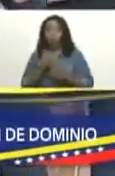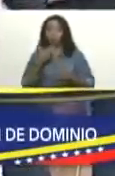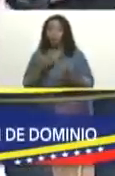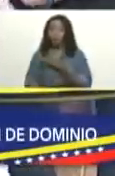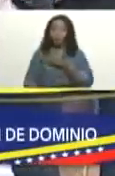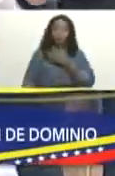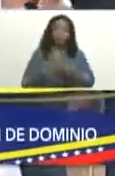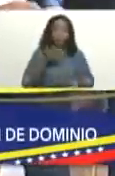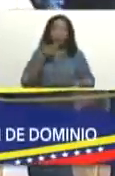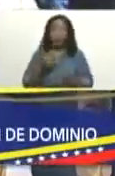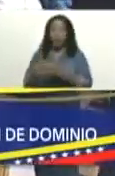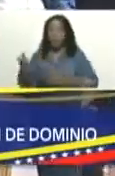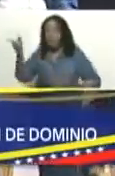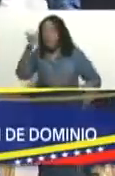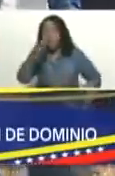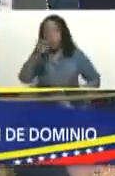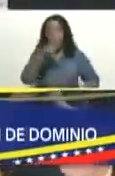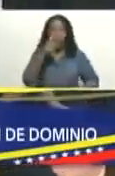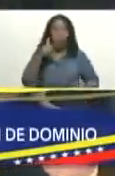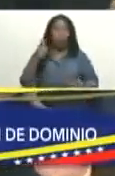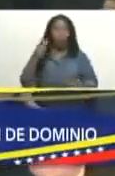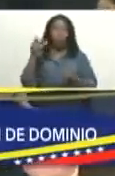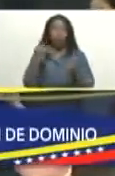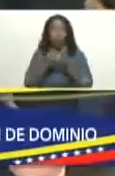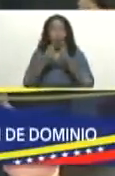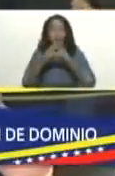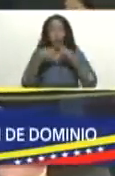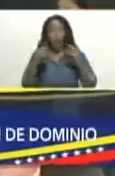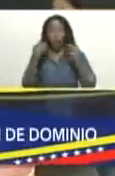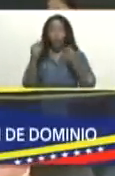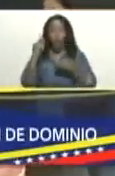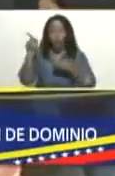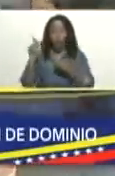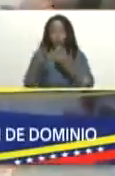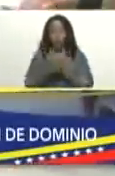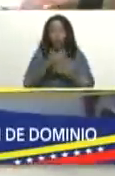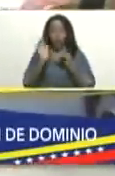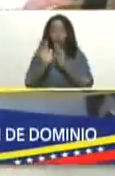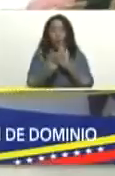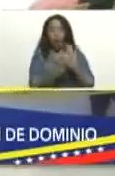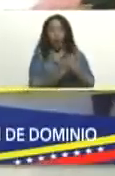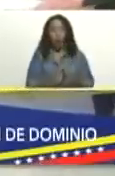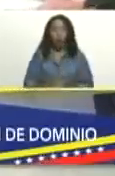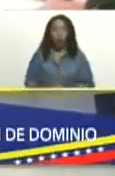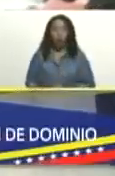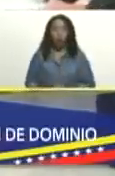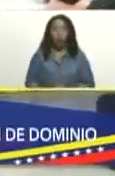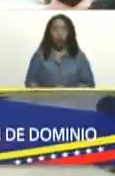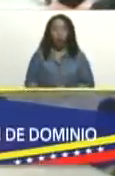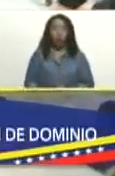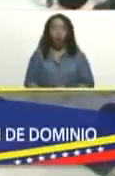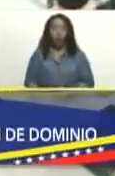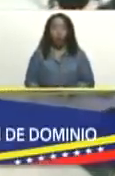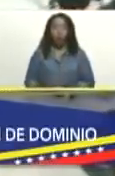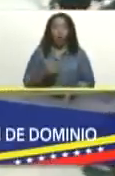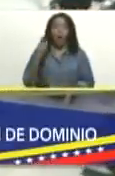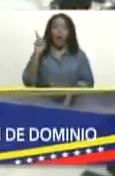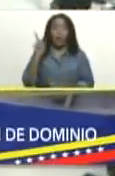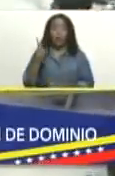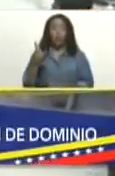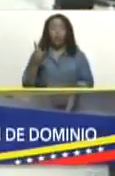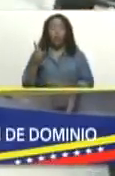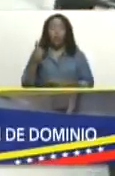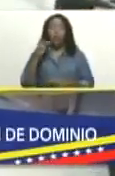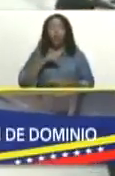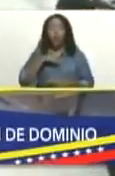hayan metido donde estén todo el dinero todo el dinero es un reto es un reto